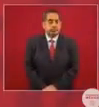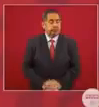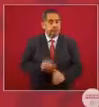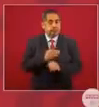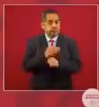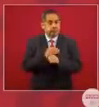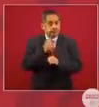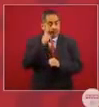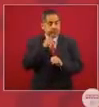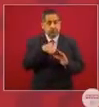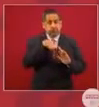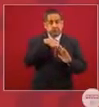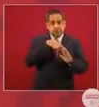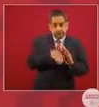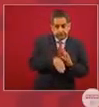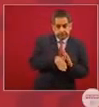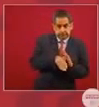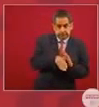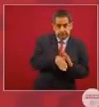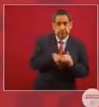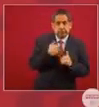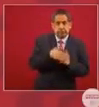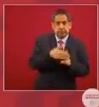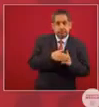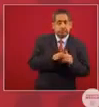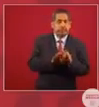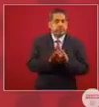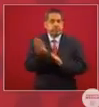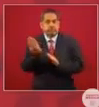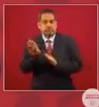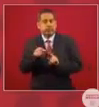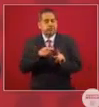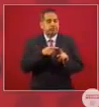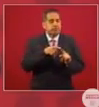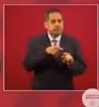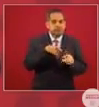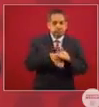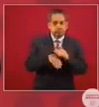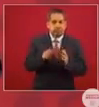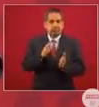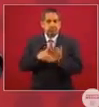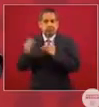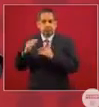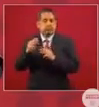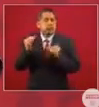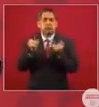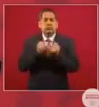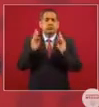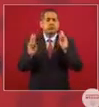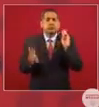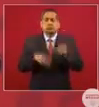también como cayeron todas las economías del mundo.